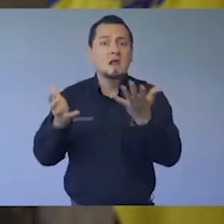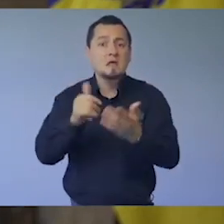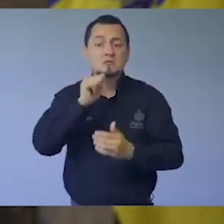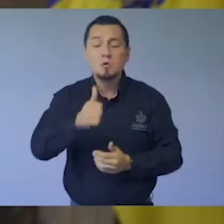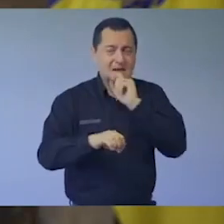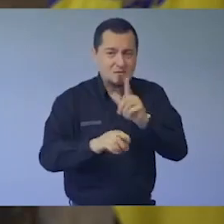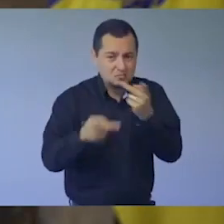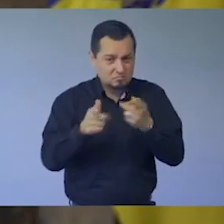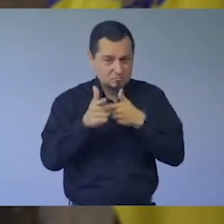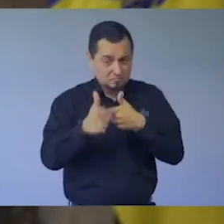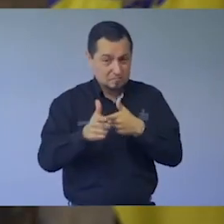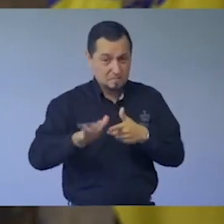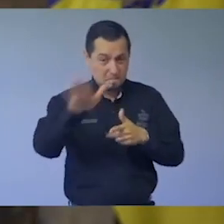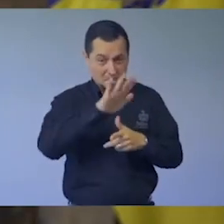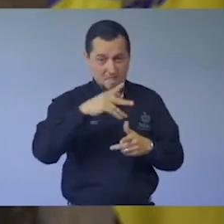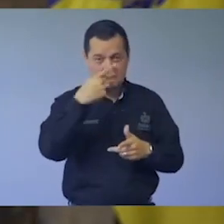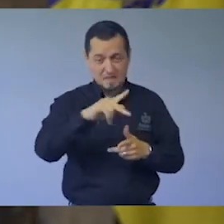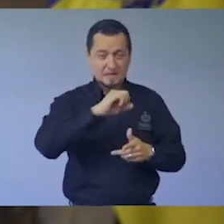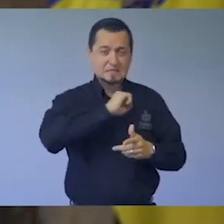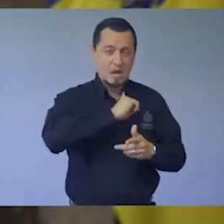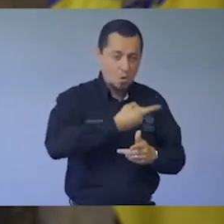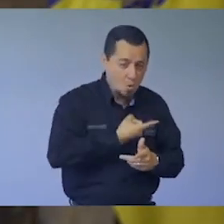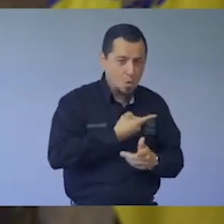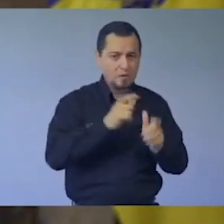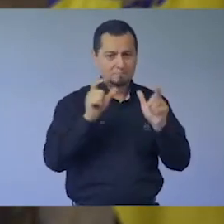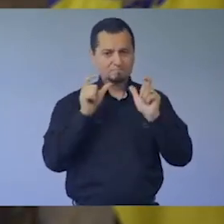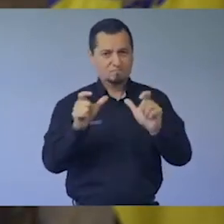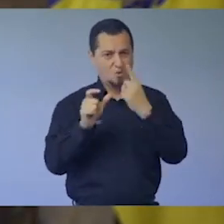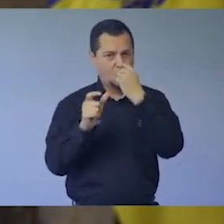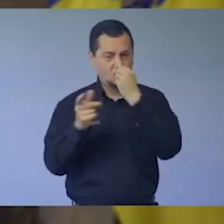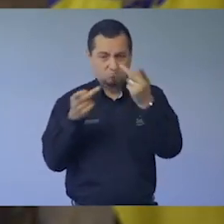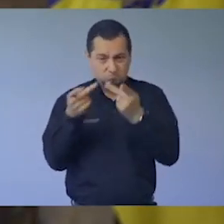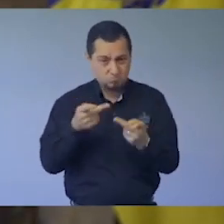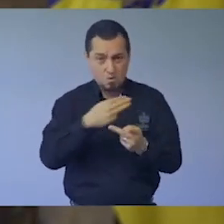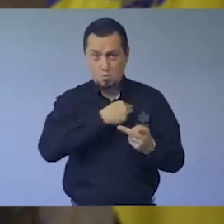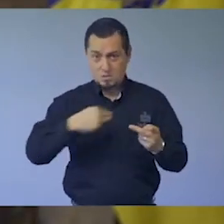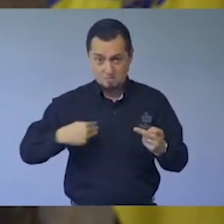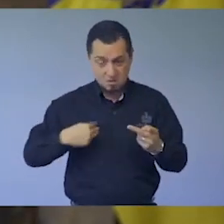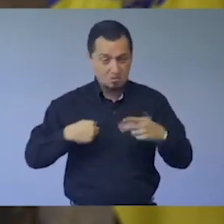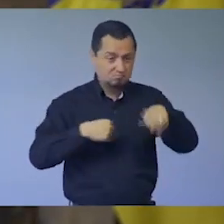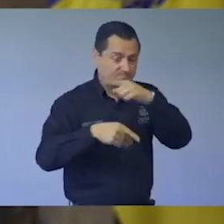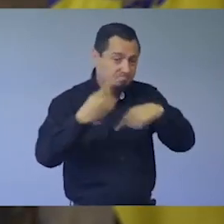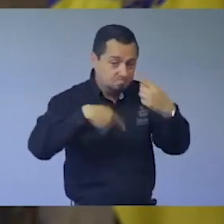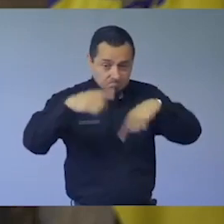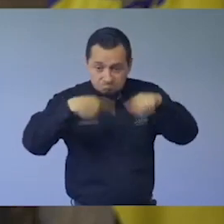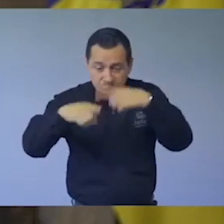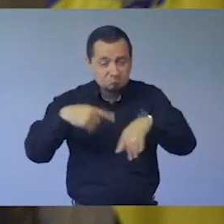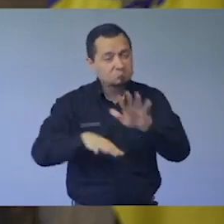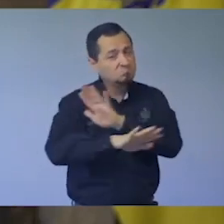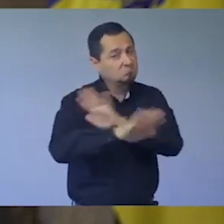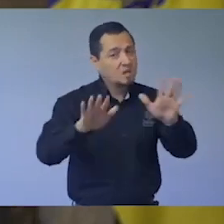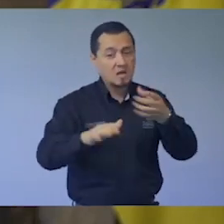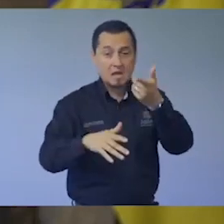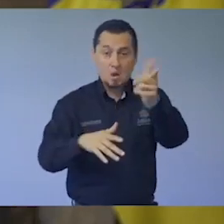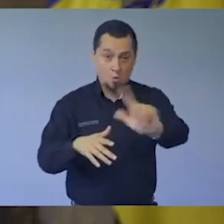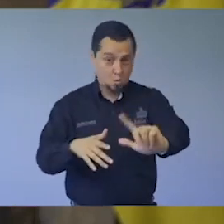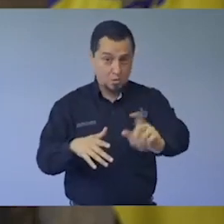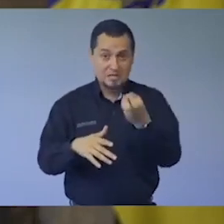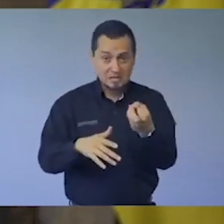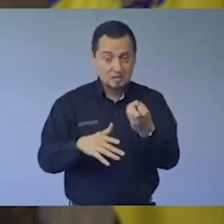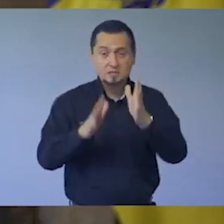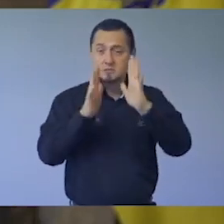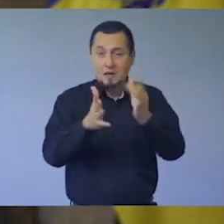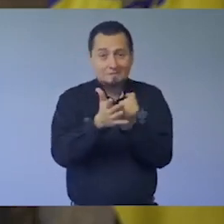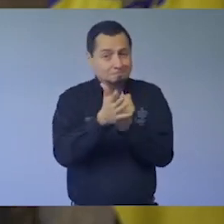pueda auxiliar. El Gabinete de Salud y el de Seguridad, en conjunto con las autoridades municipales, hemos tomado la decisión de que a partir de este